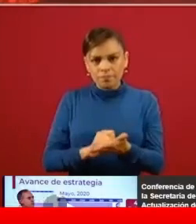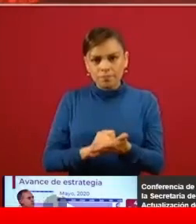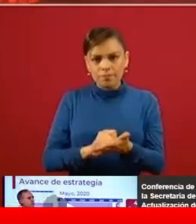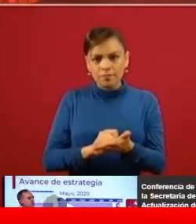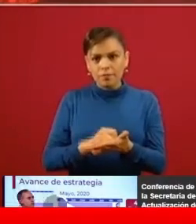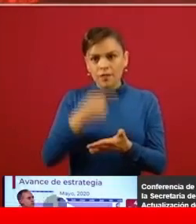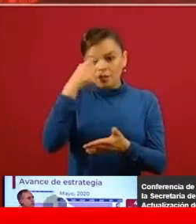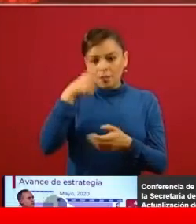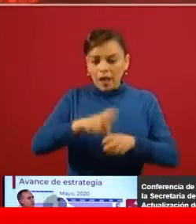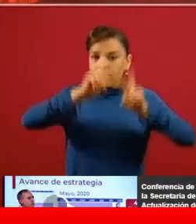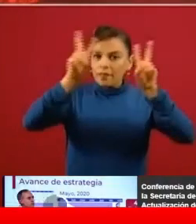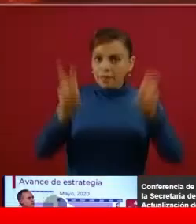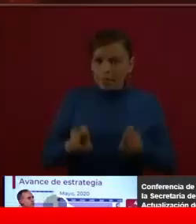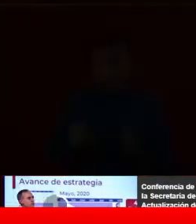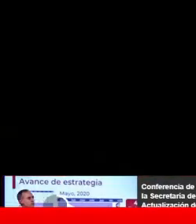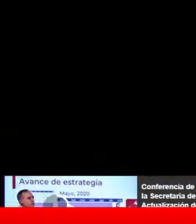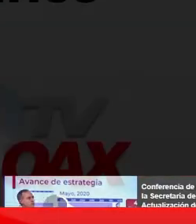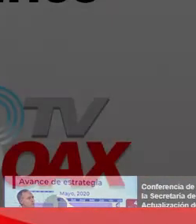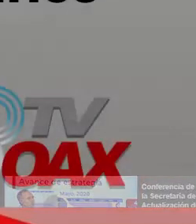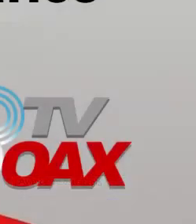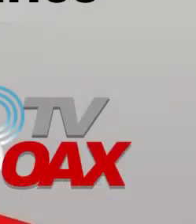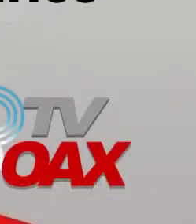para ayuda de toda la población.